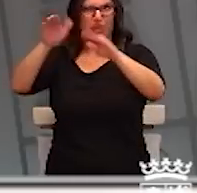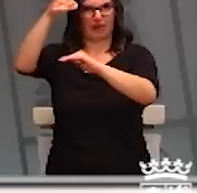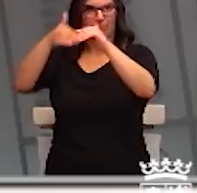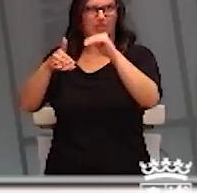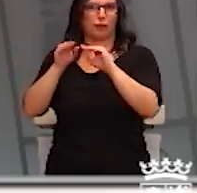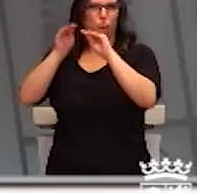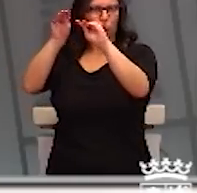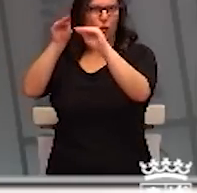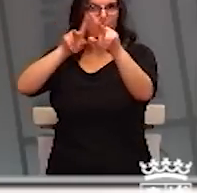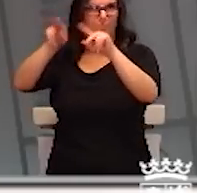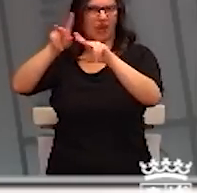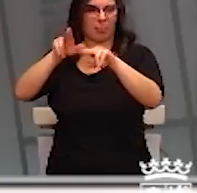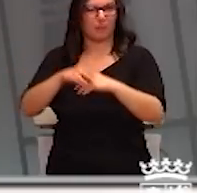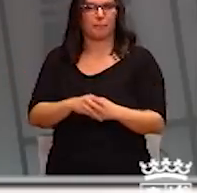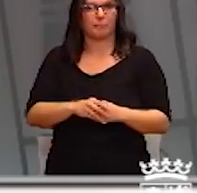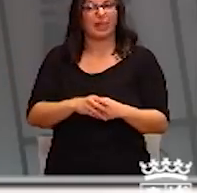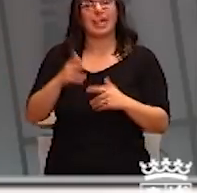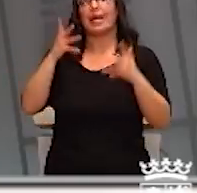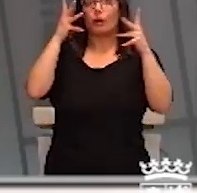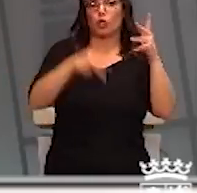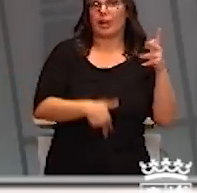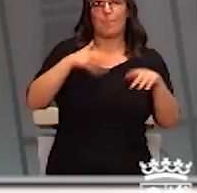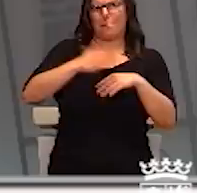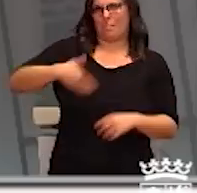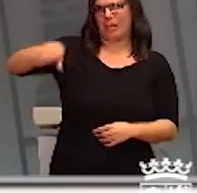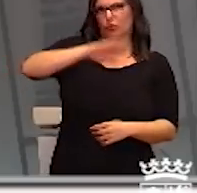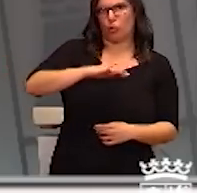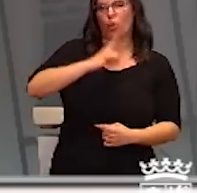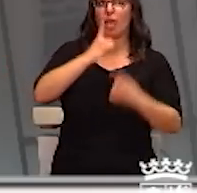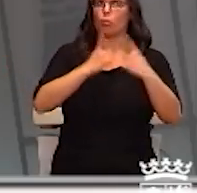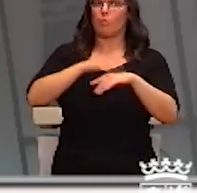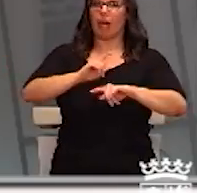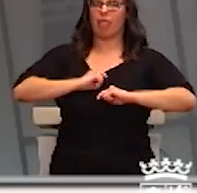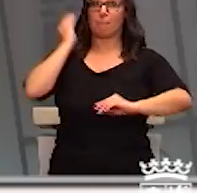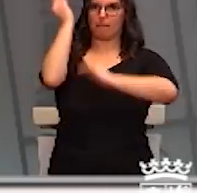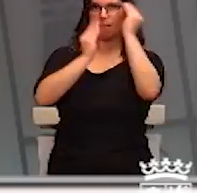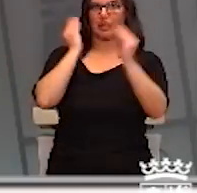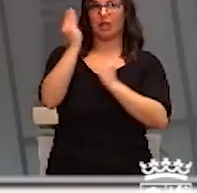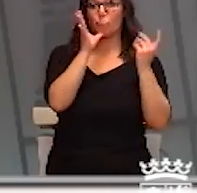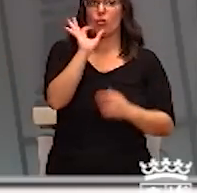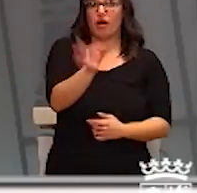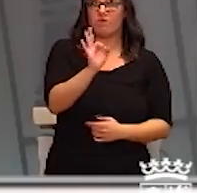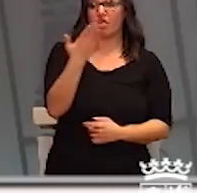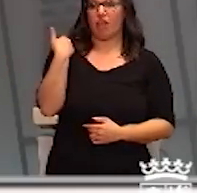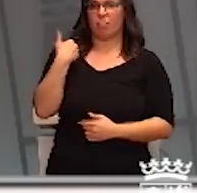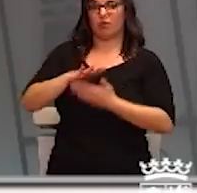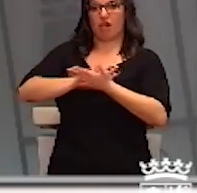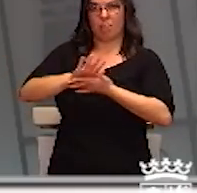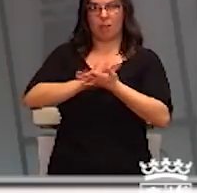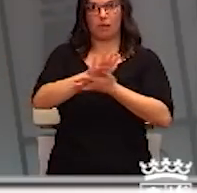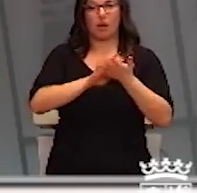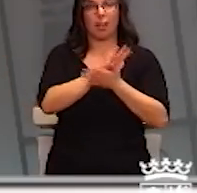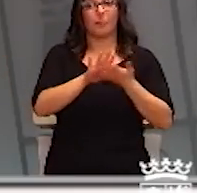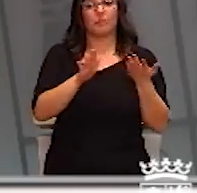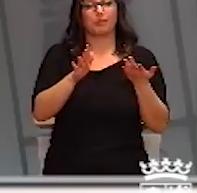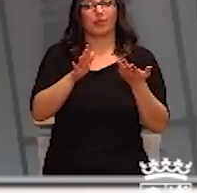Y además, para todo y para todo el tiempo. Y algunas son para reflexionar porque es verdad lo que se ha comentado antes. Las